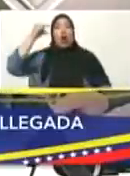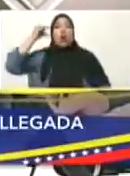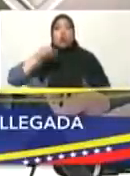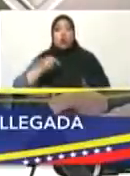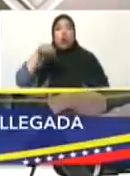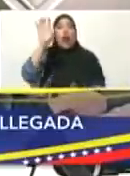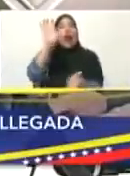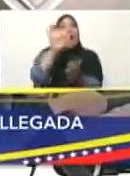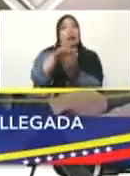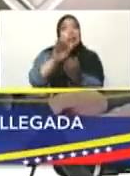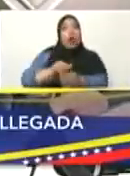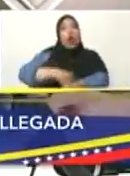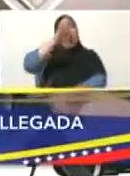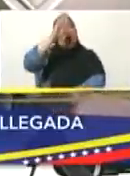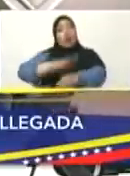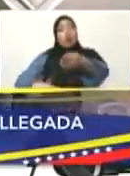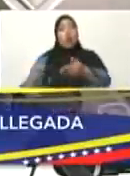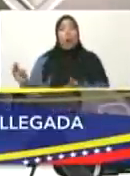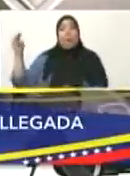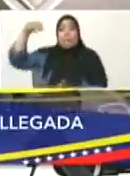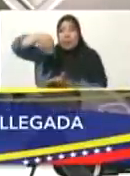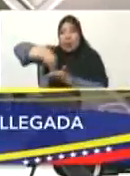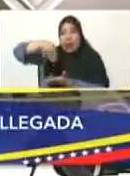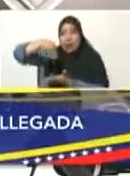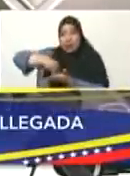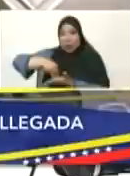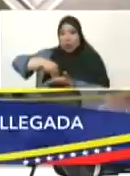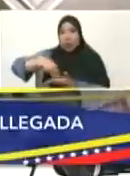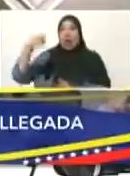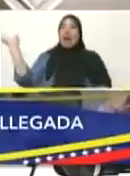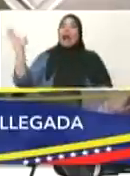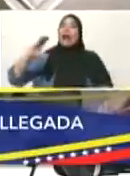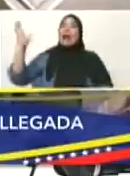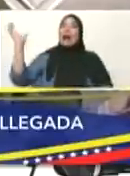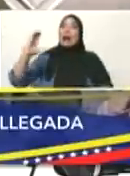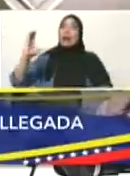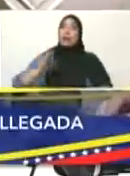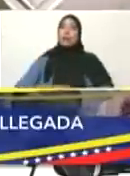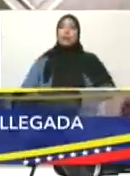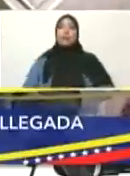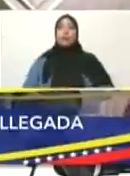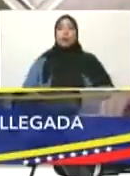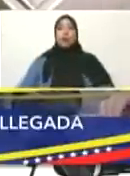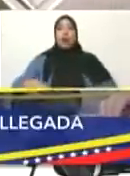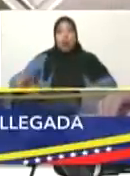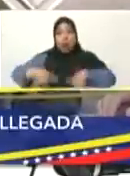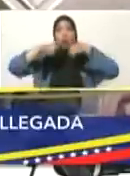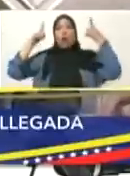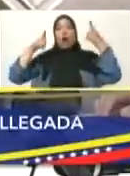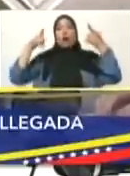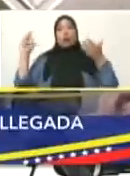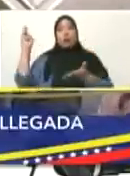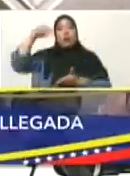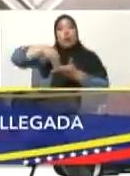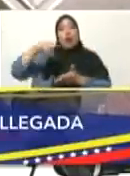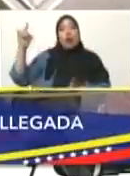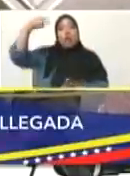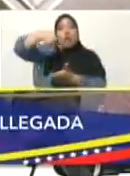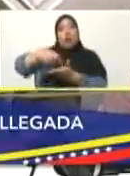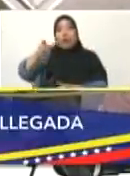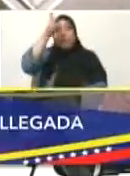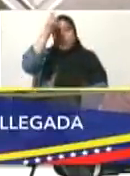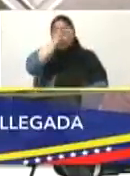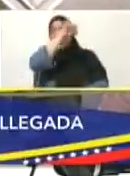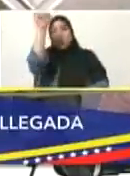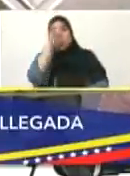Nueva Esparta, Miranda. En Caracas, La Guaira, Aragua, Carabobo, Falcón y